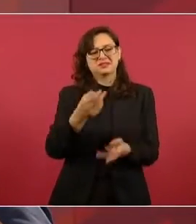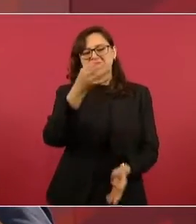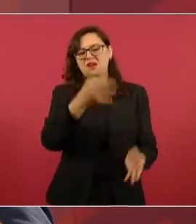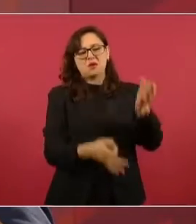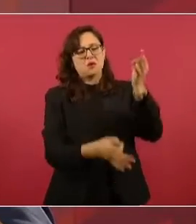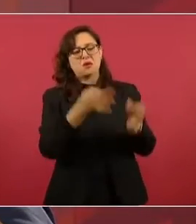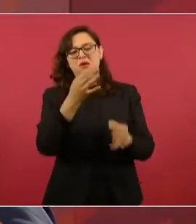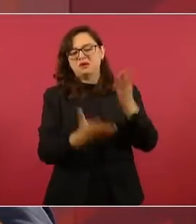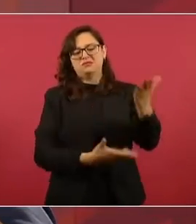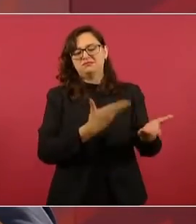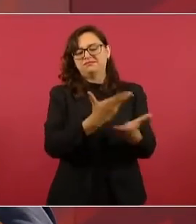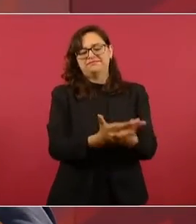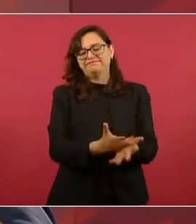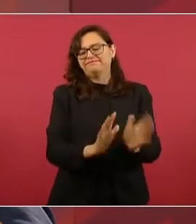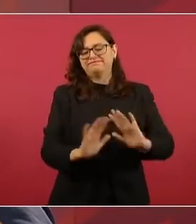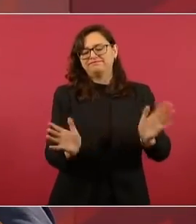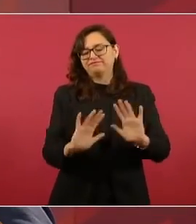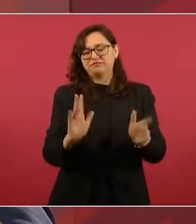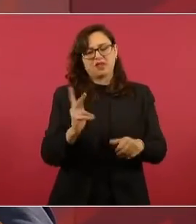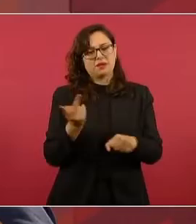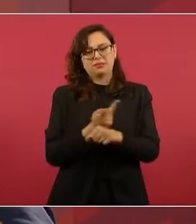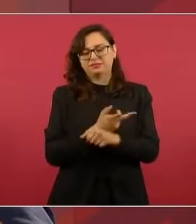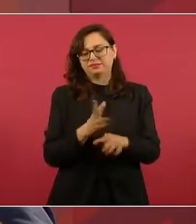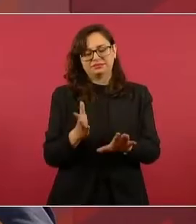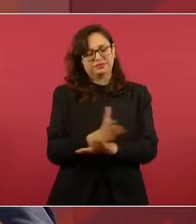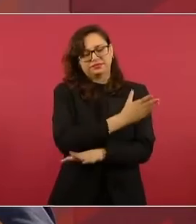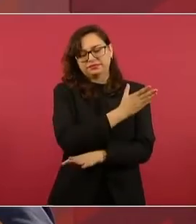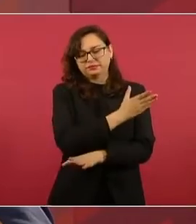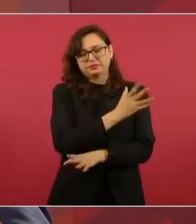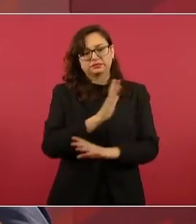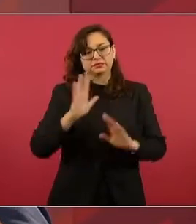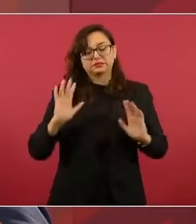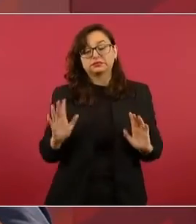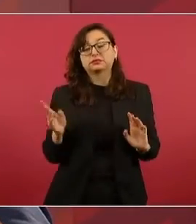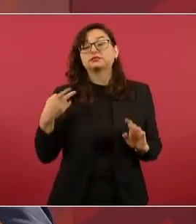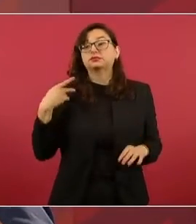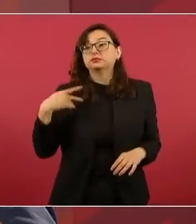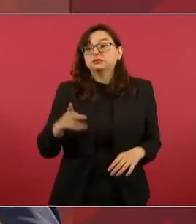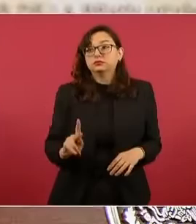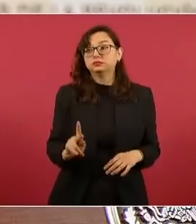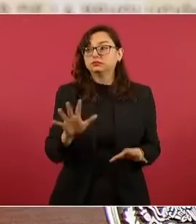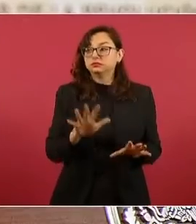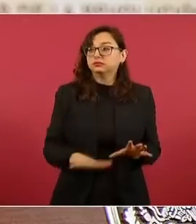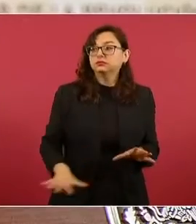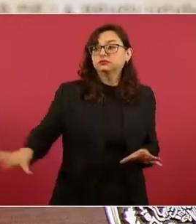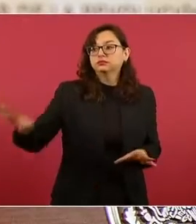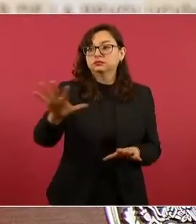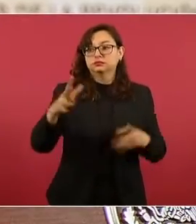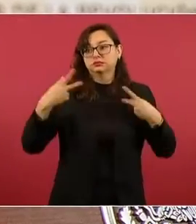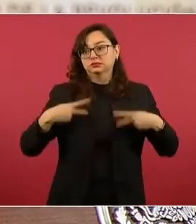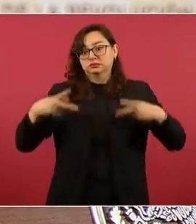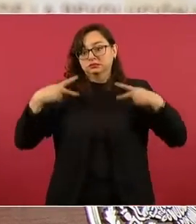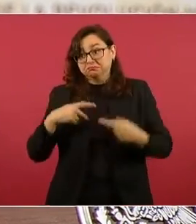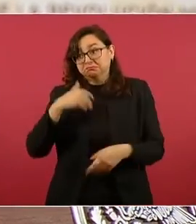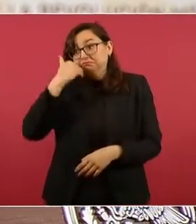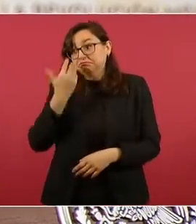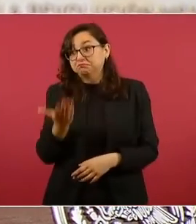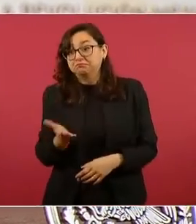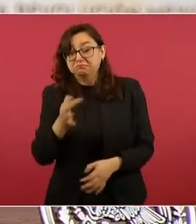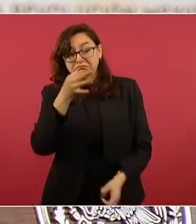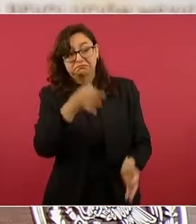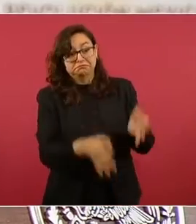y que lo dejaba en manos del pueblo,